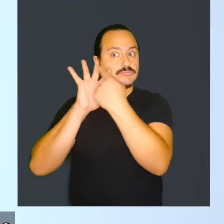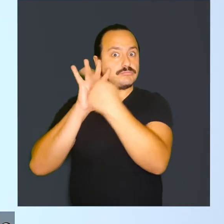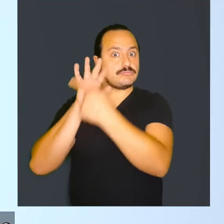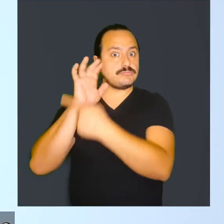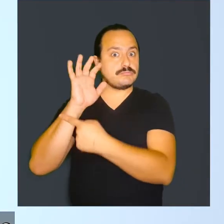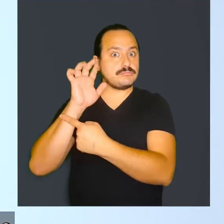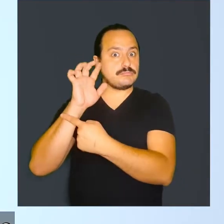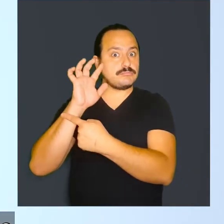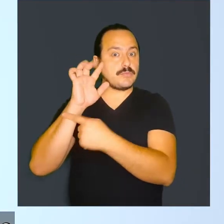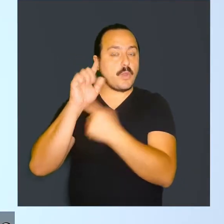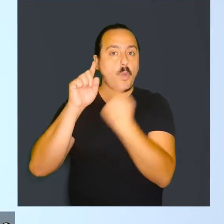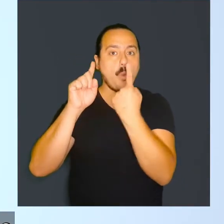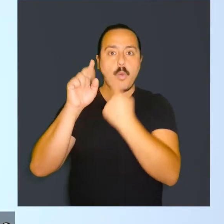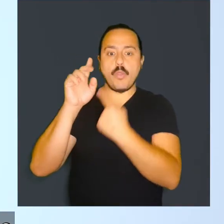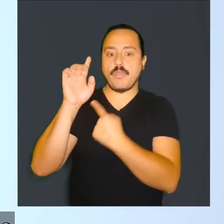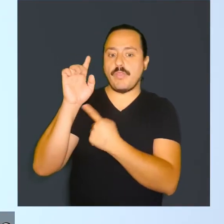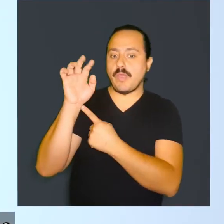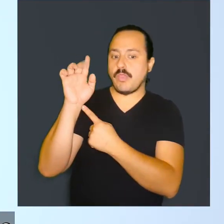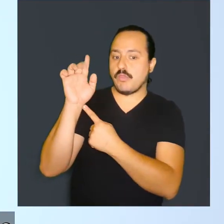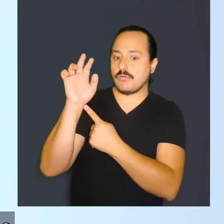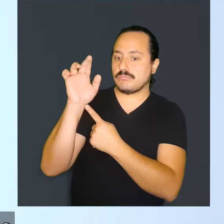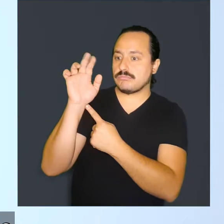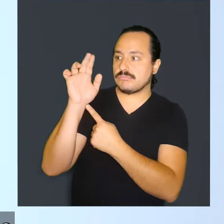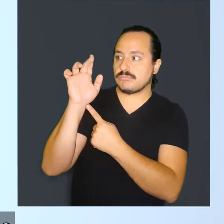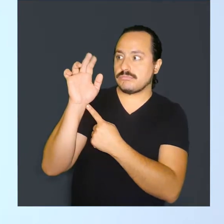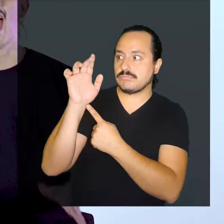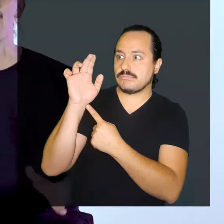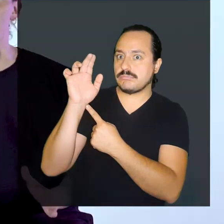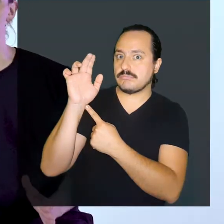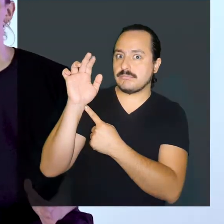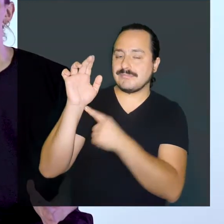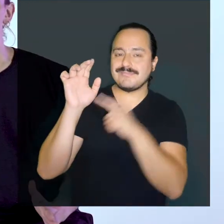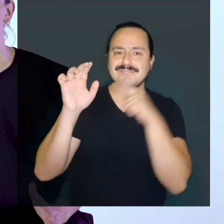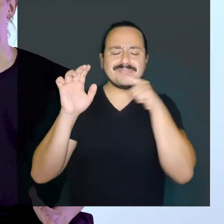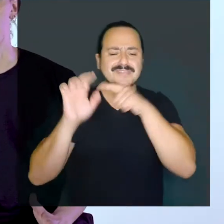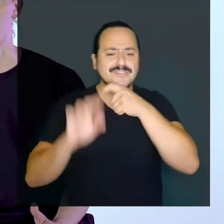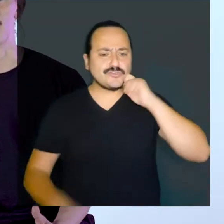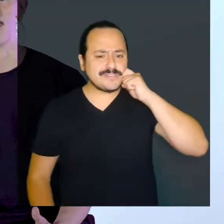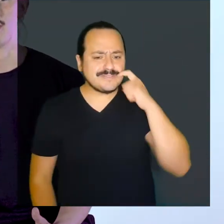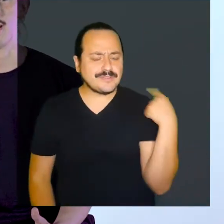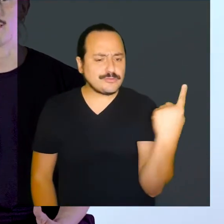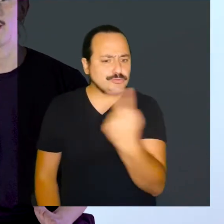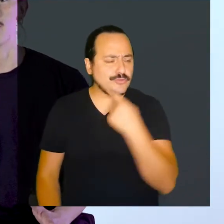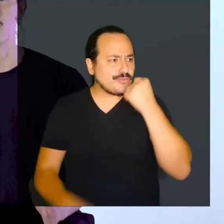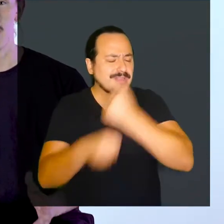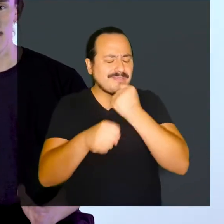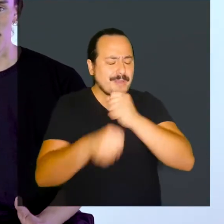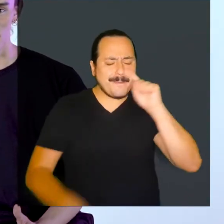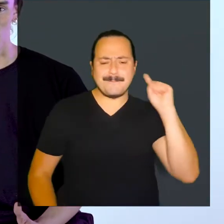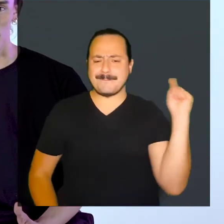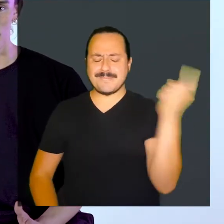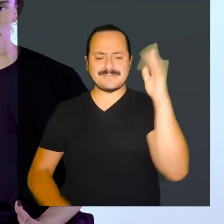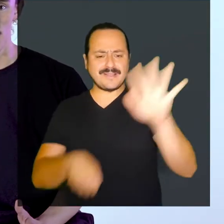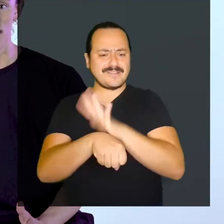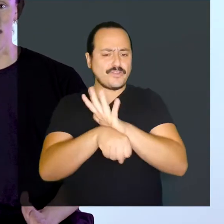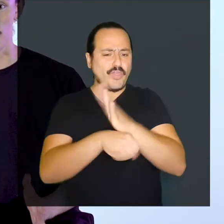¿O más específicamente los dedos o solamente uno de ellos? Ahí radica el trabajo del actor En ser consciente de su cuerpo y en